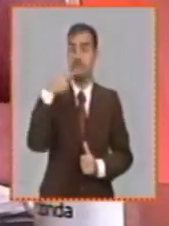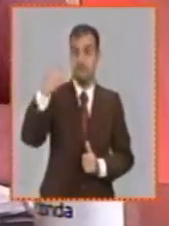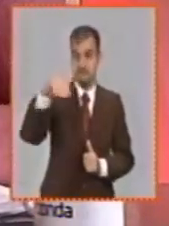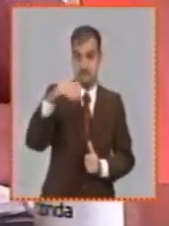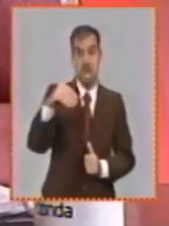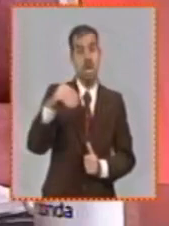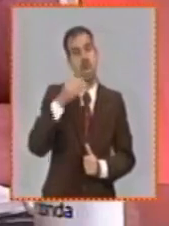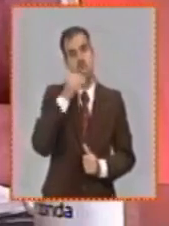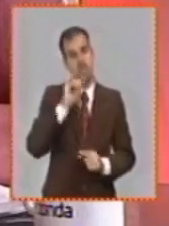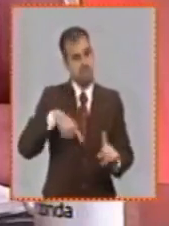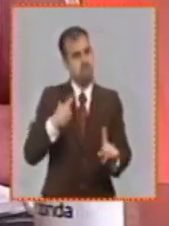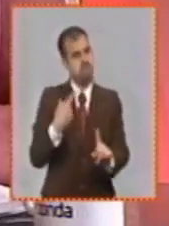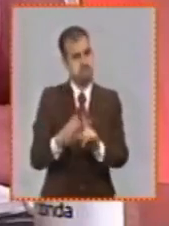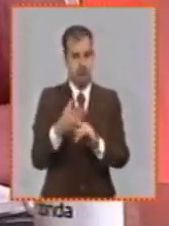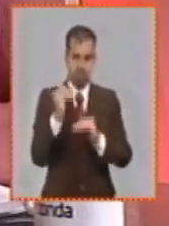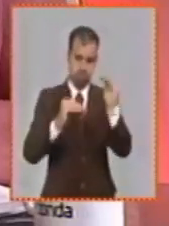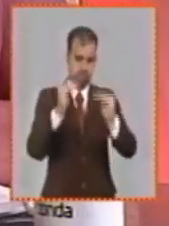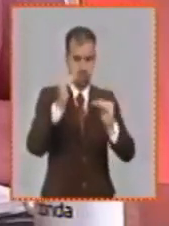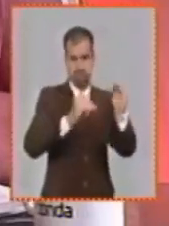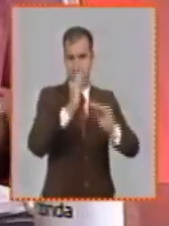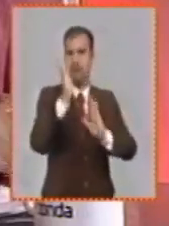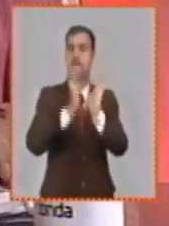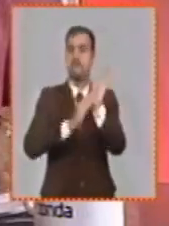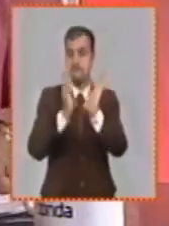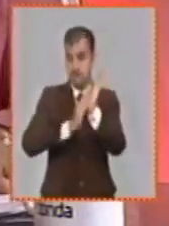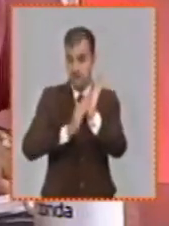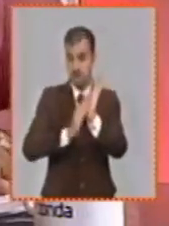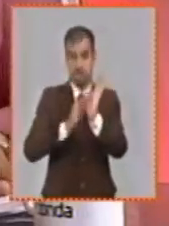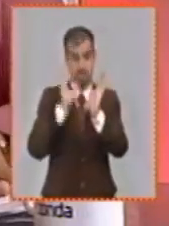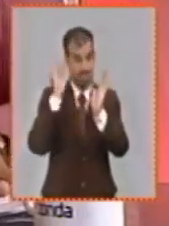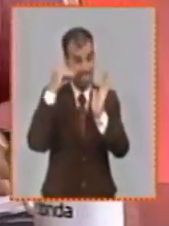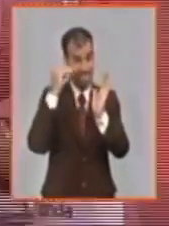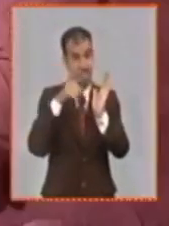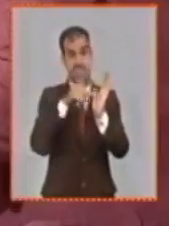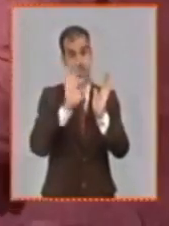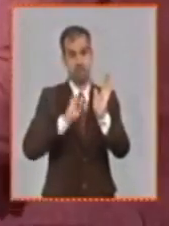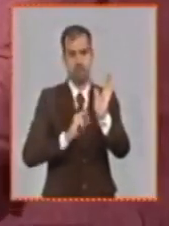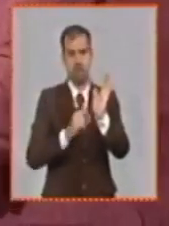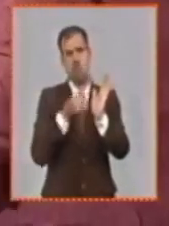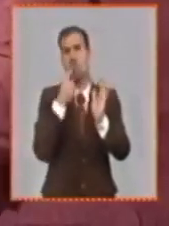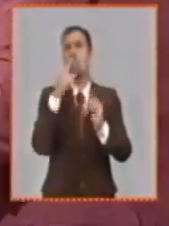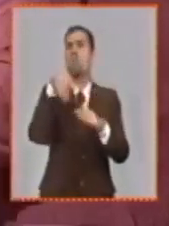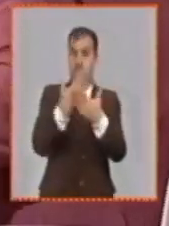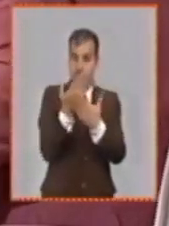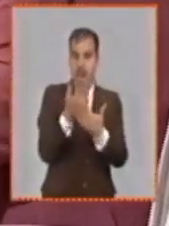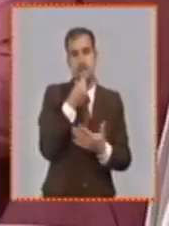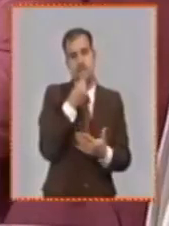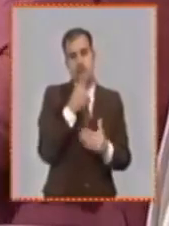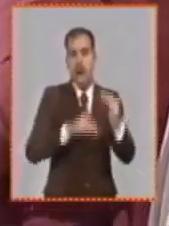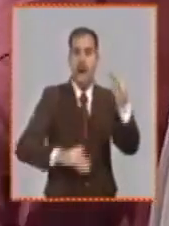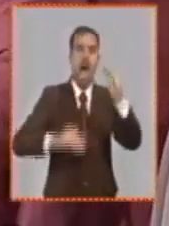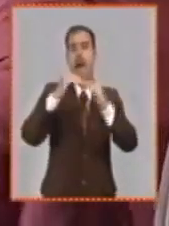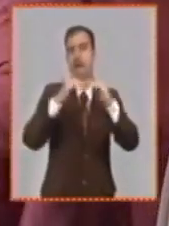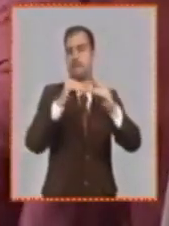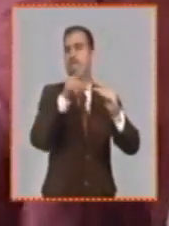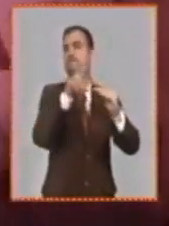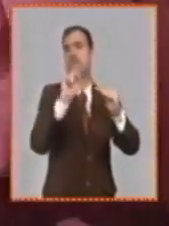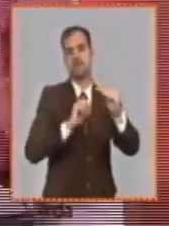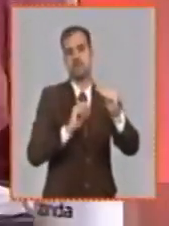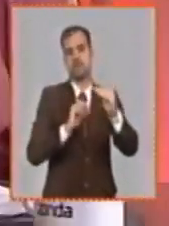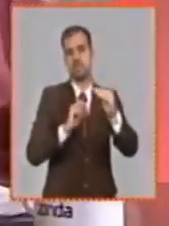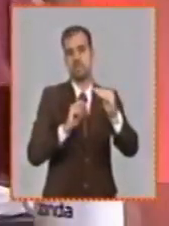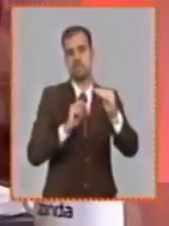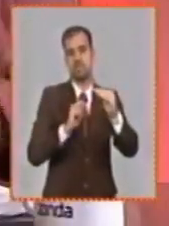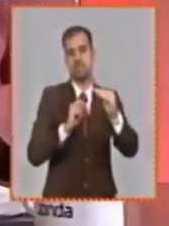con este promedio mensual de 18 pesos un día puede costar incluso hasta 20 exacto y otro día